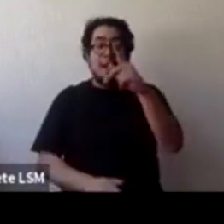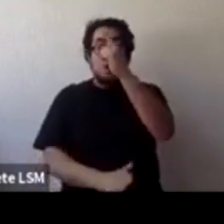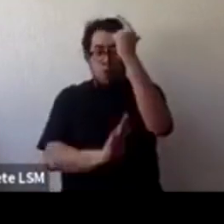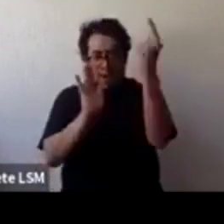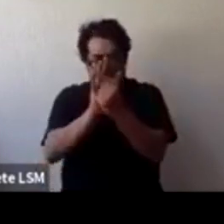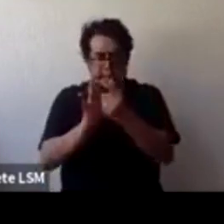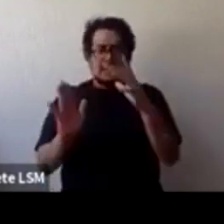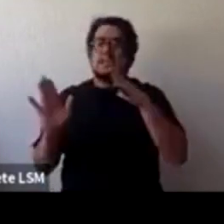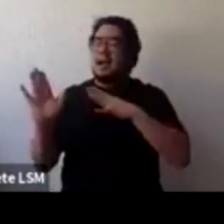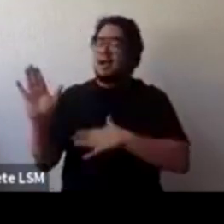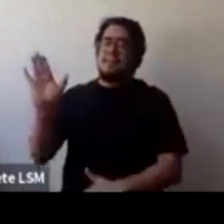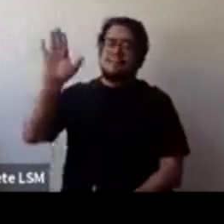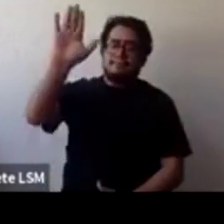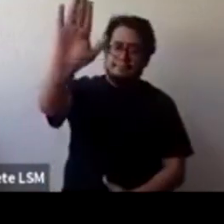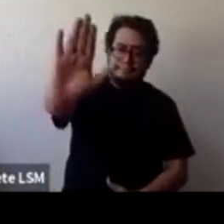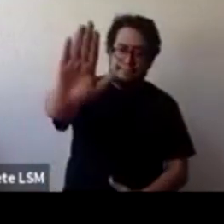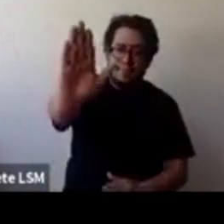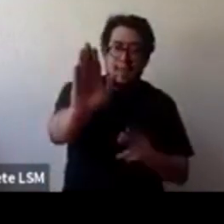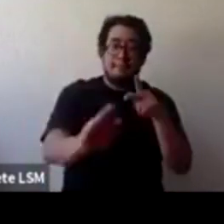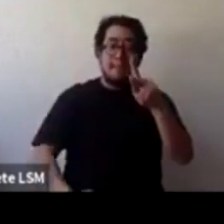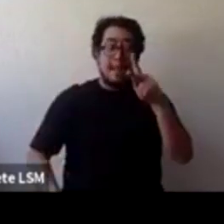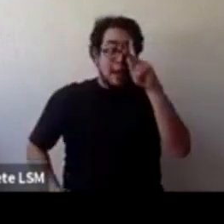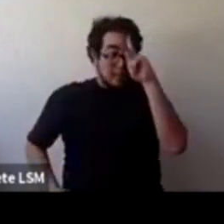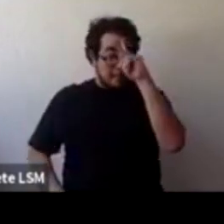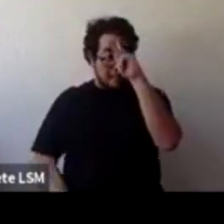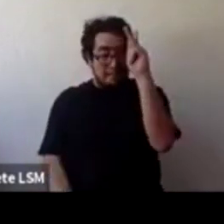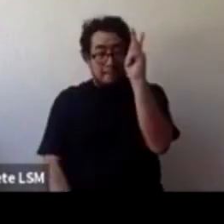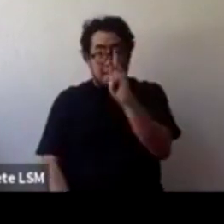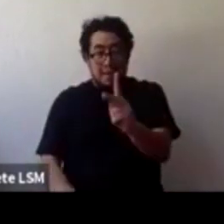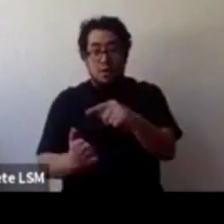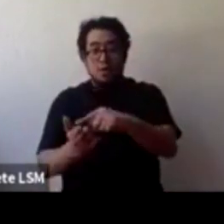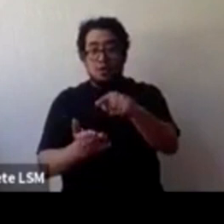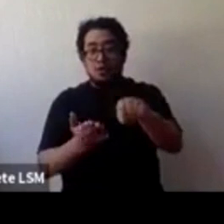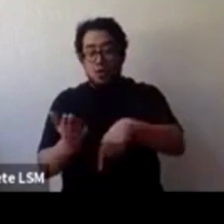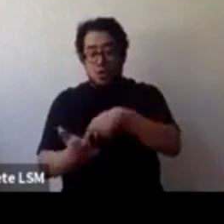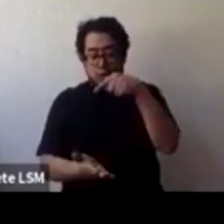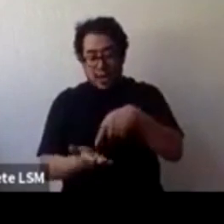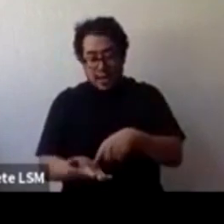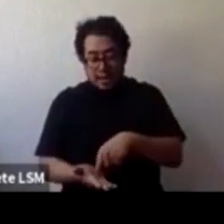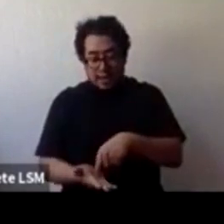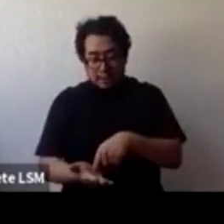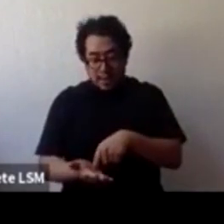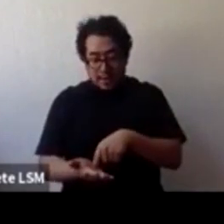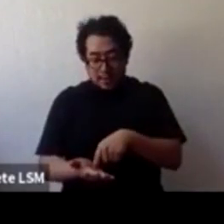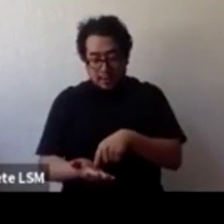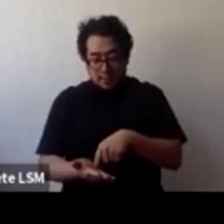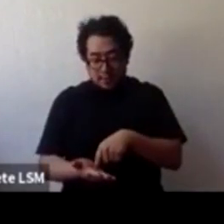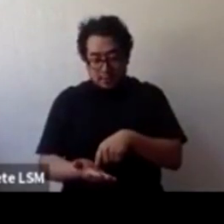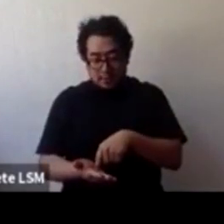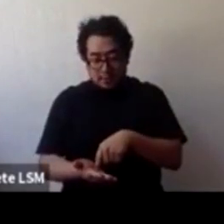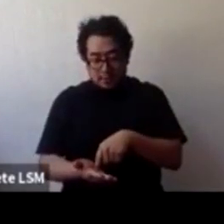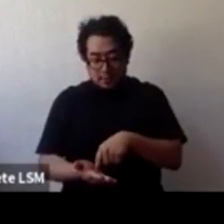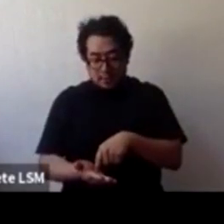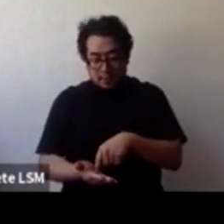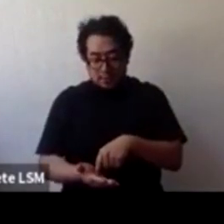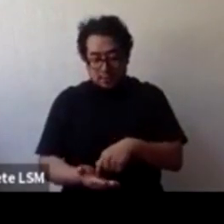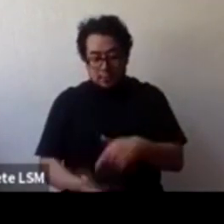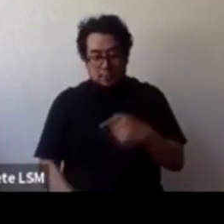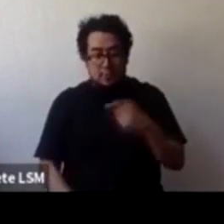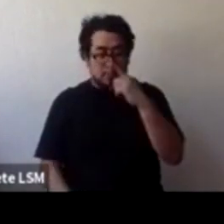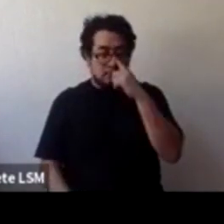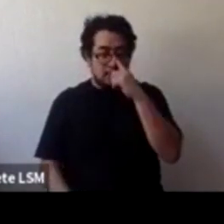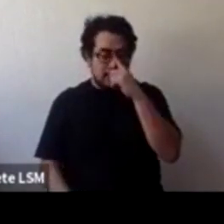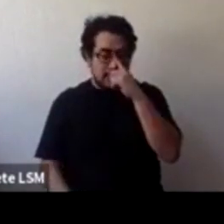pero el lugar donde sacó peor nota y esto es importante también para ti Javier es en términos de la industria o el sector